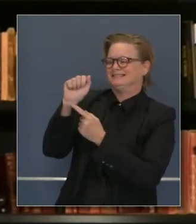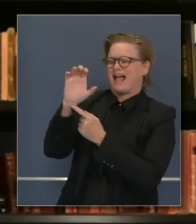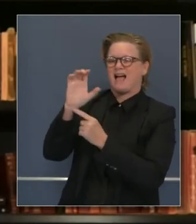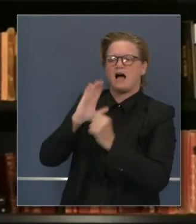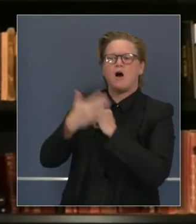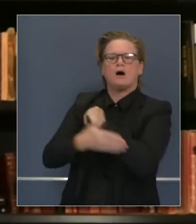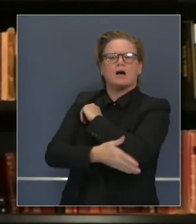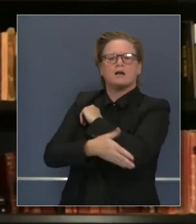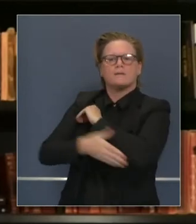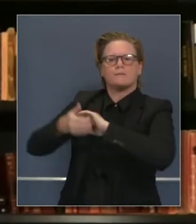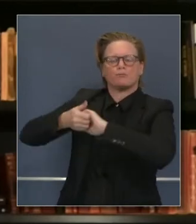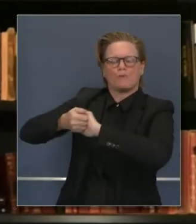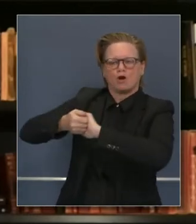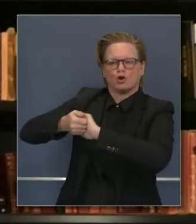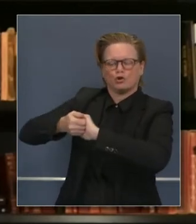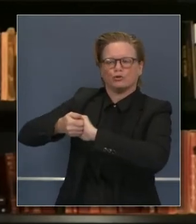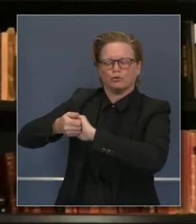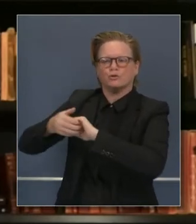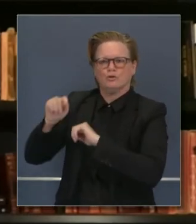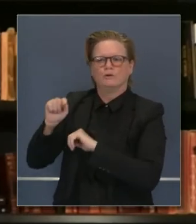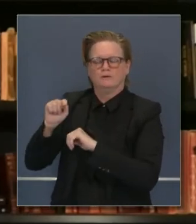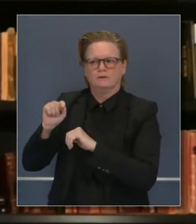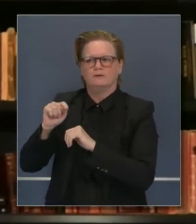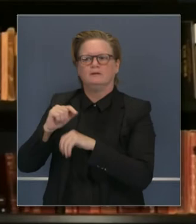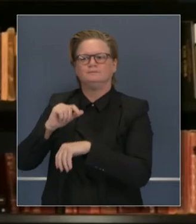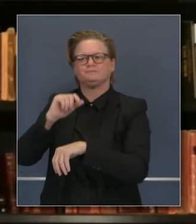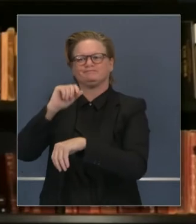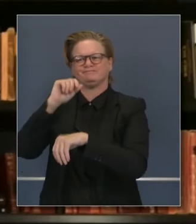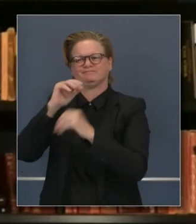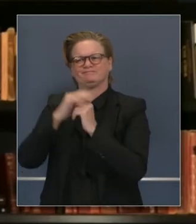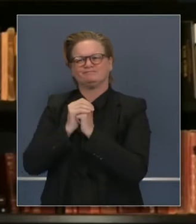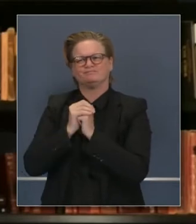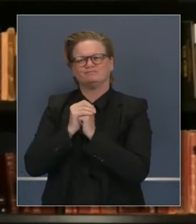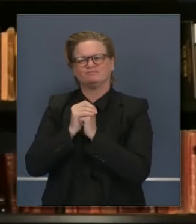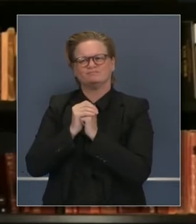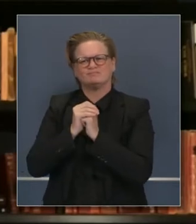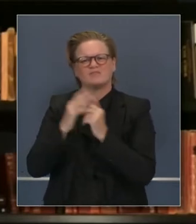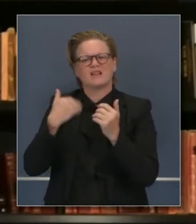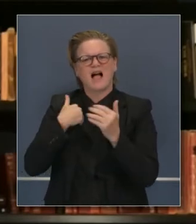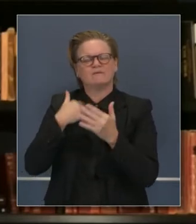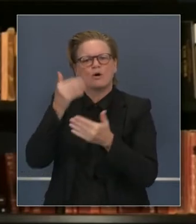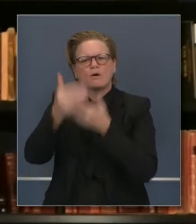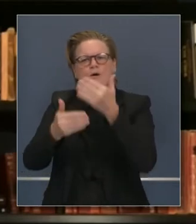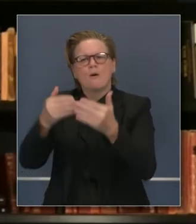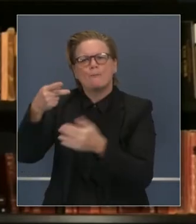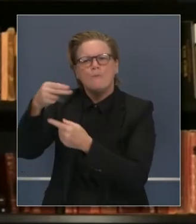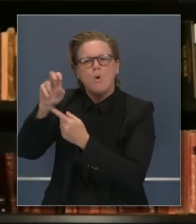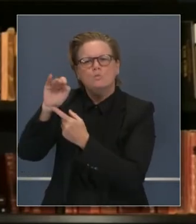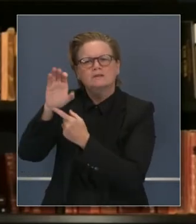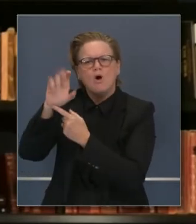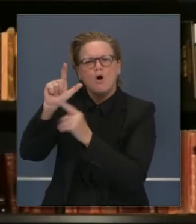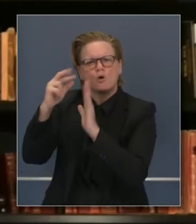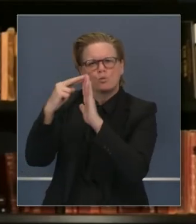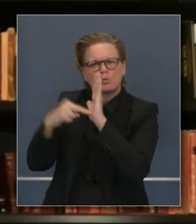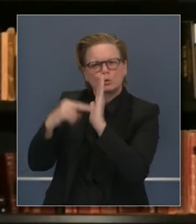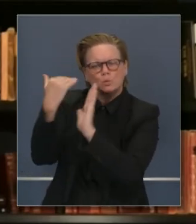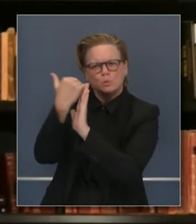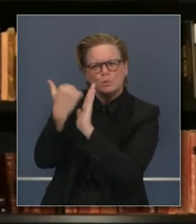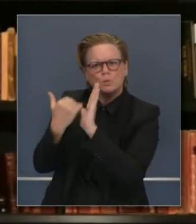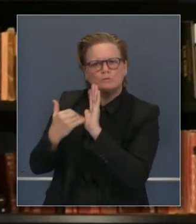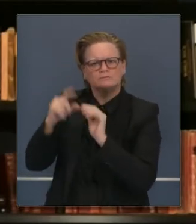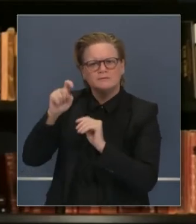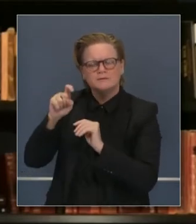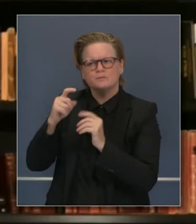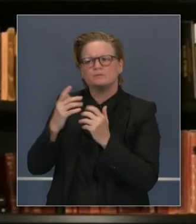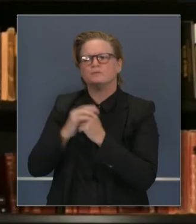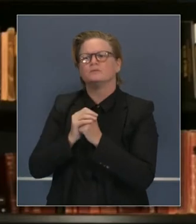compañeros del condado. Expedimos un protocolo, trabajamos colaborativamente con ellos porque no queremos ser punitivos,